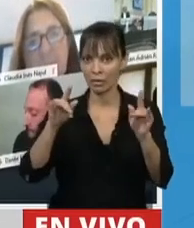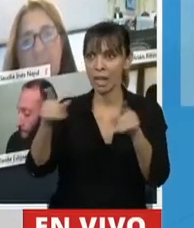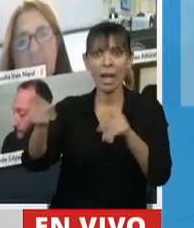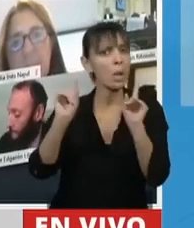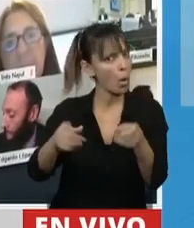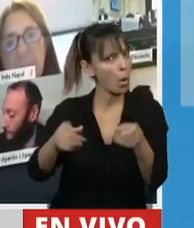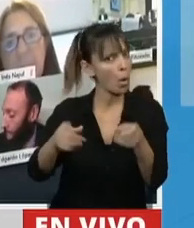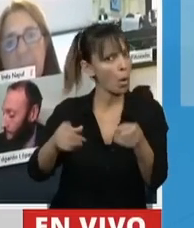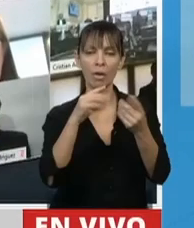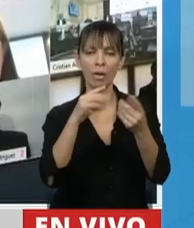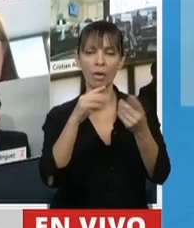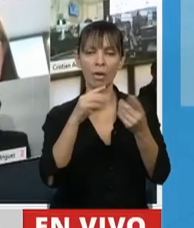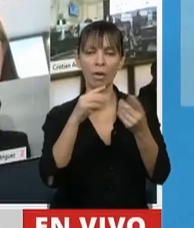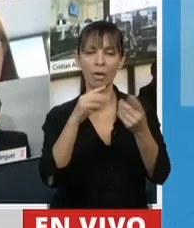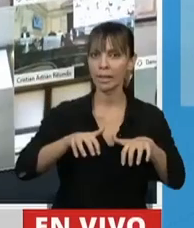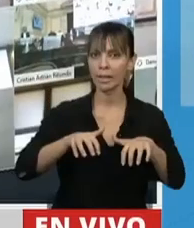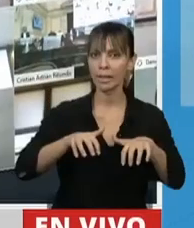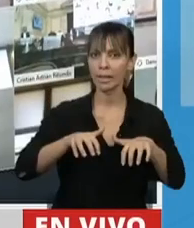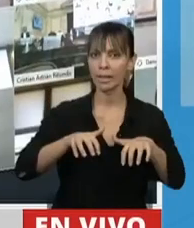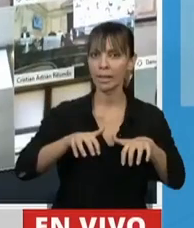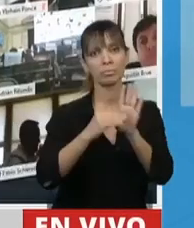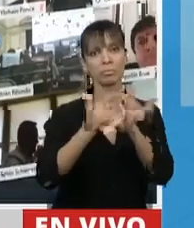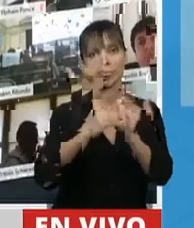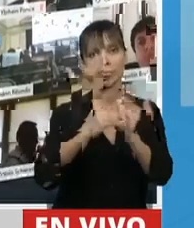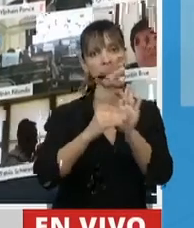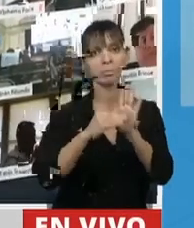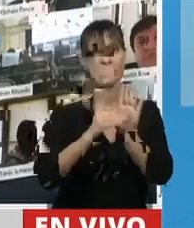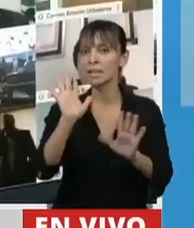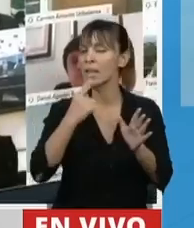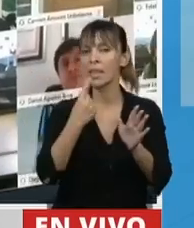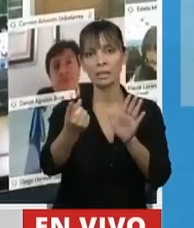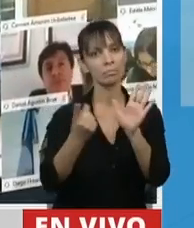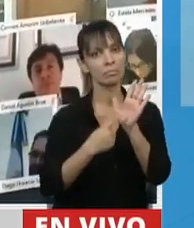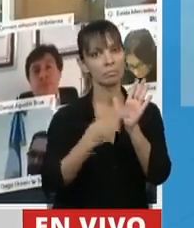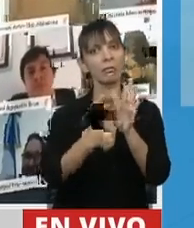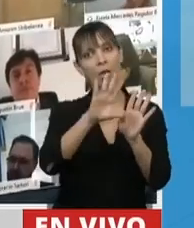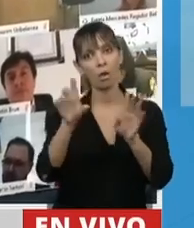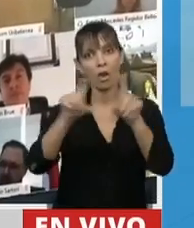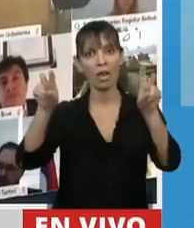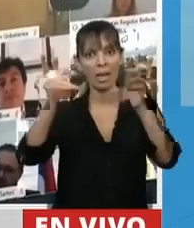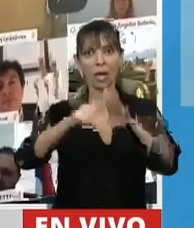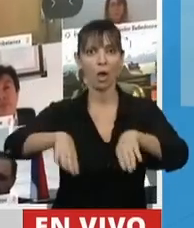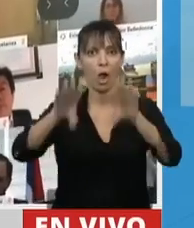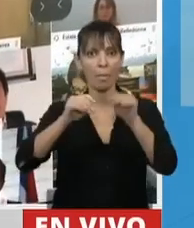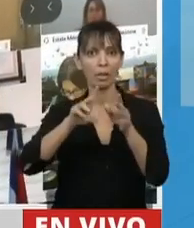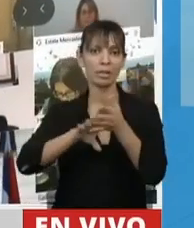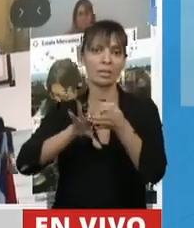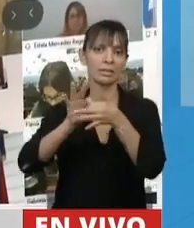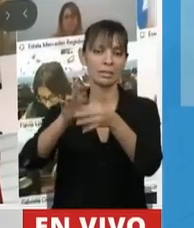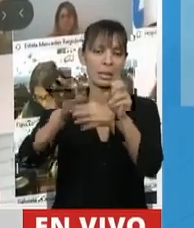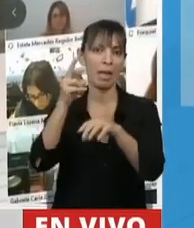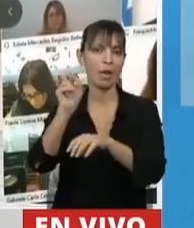las tiene que responder igual por escrito. Prevé la Constitución Nacional y eso prevé nuestro reglamento que le dedica un capítulo completo. Gracias, Presidente.